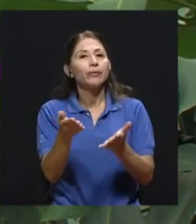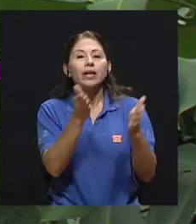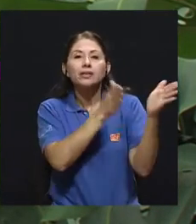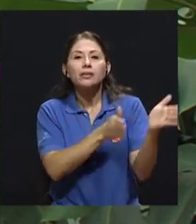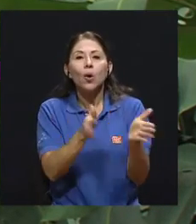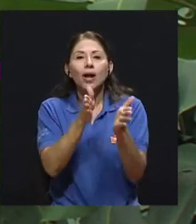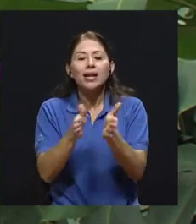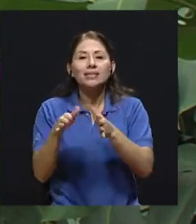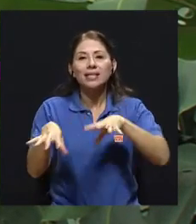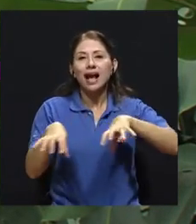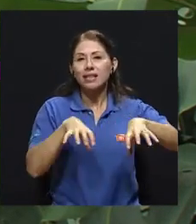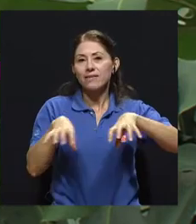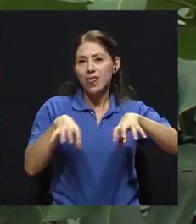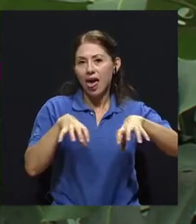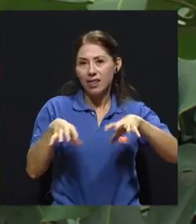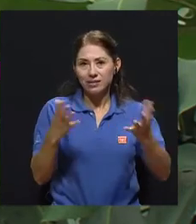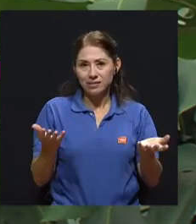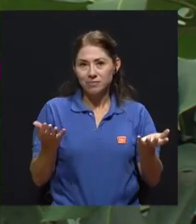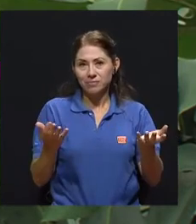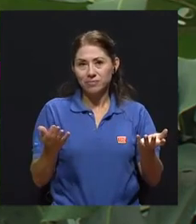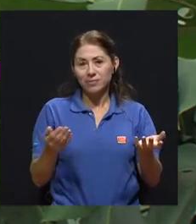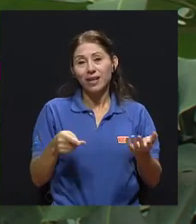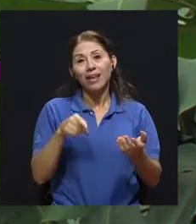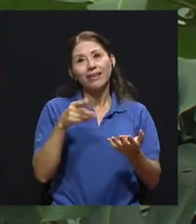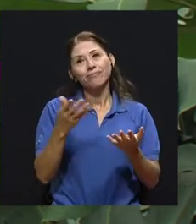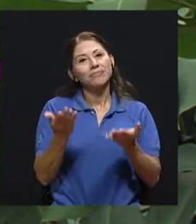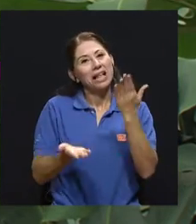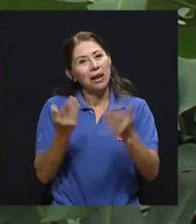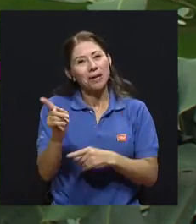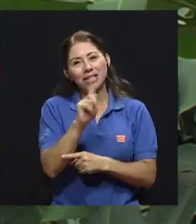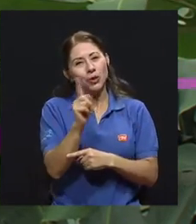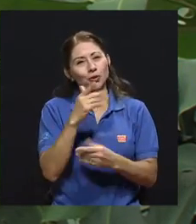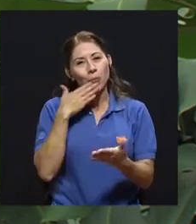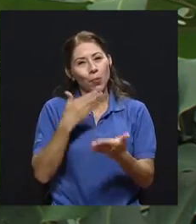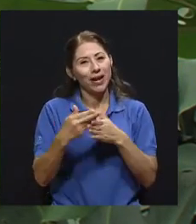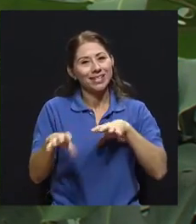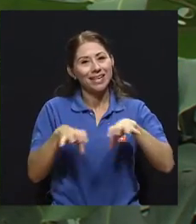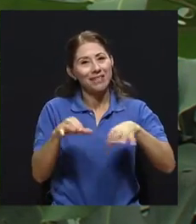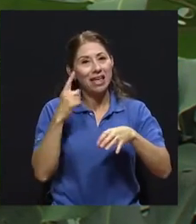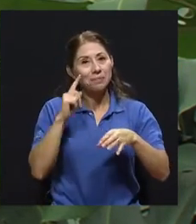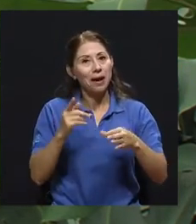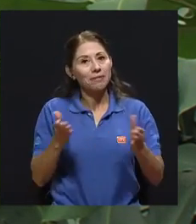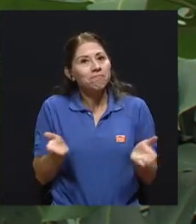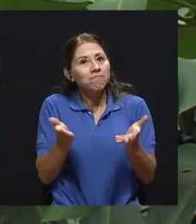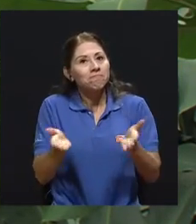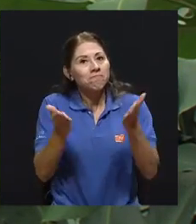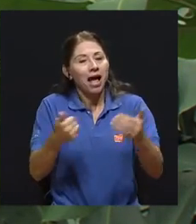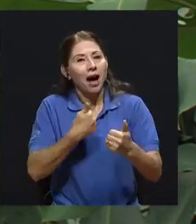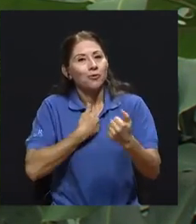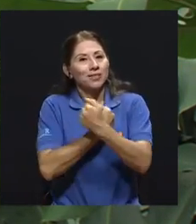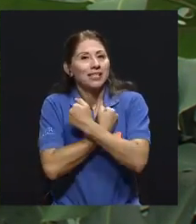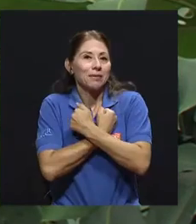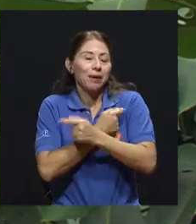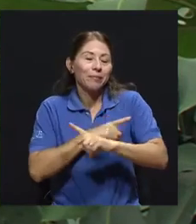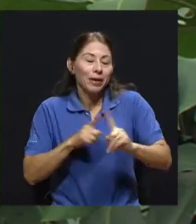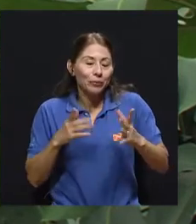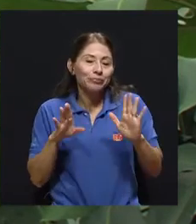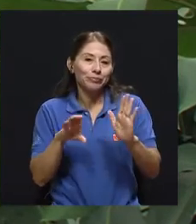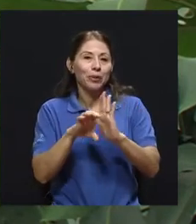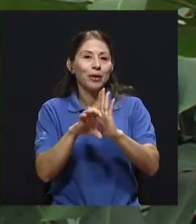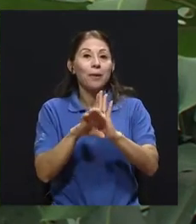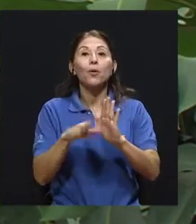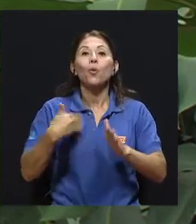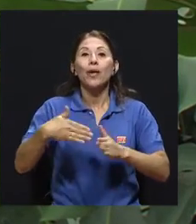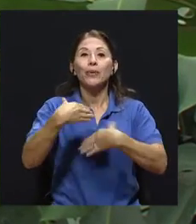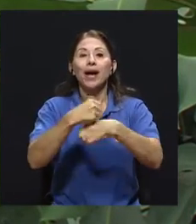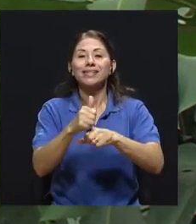momento organizan actividades que no necesariamente es lo mejor para levantar la autoestima, a mi criterio, pero cuando hacen estos concursos